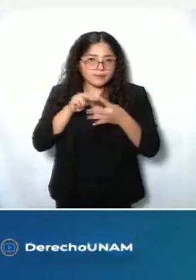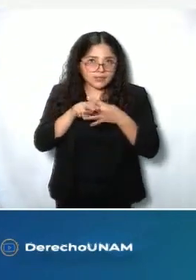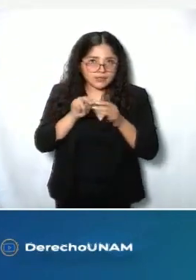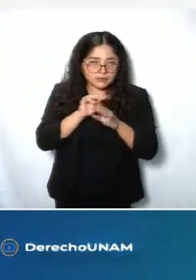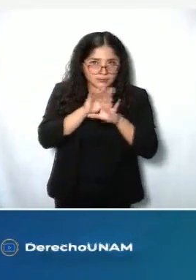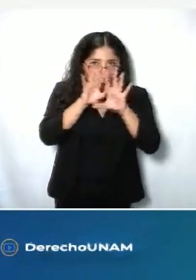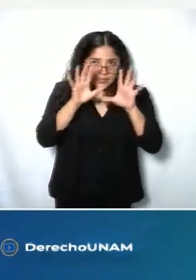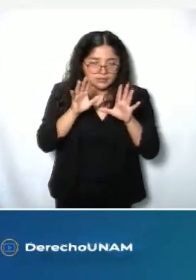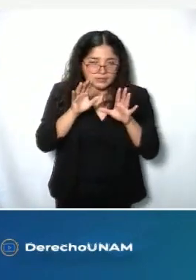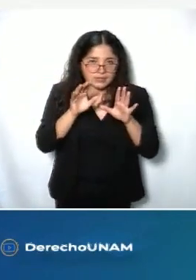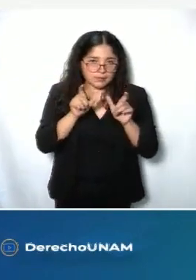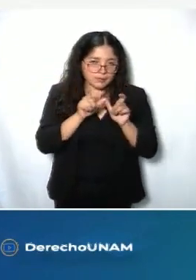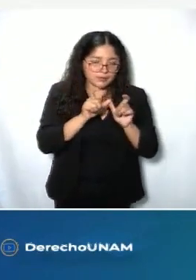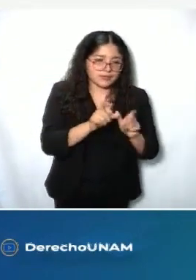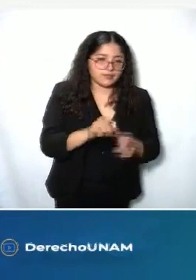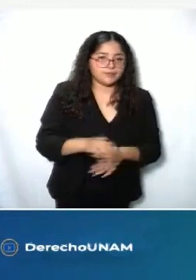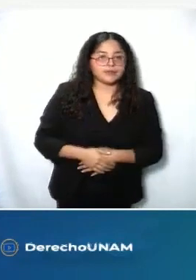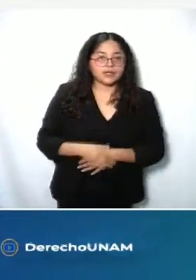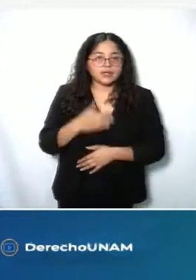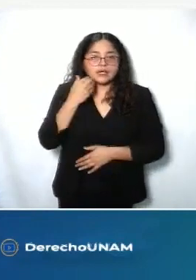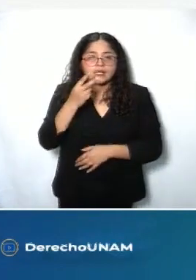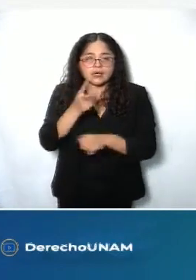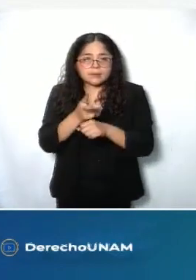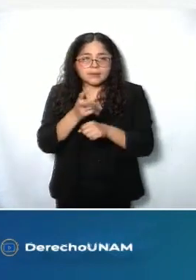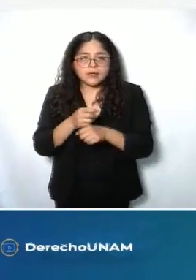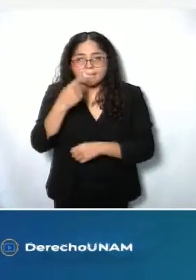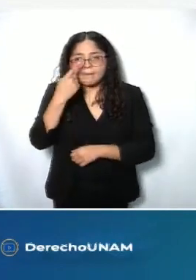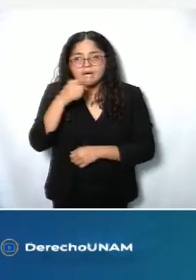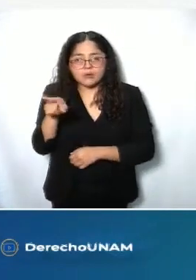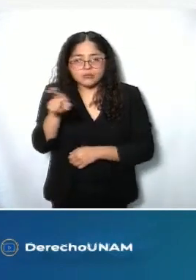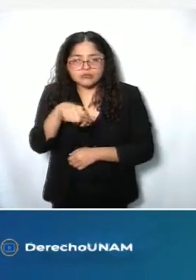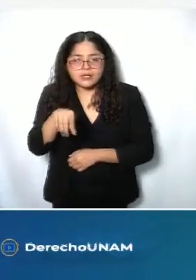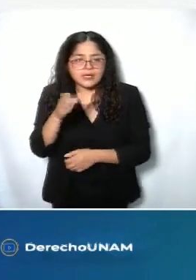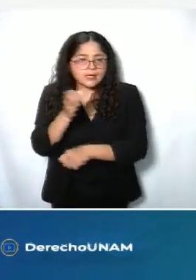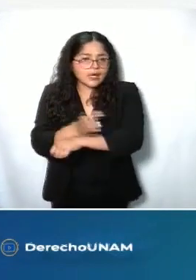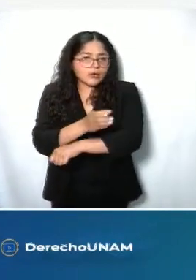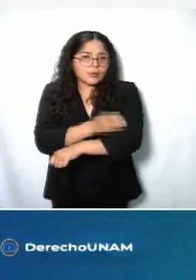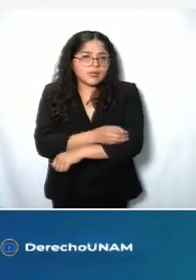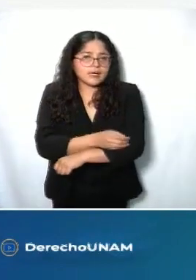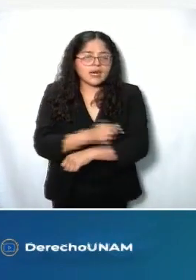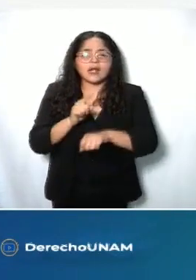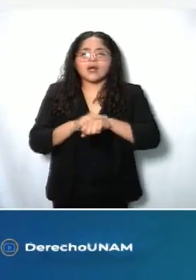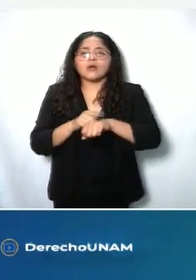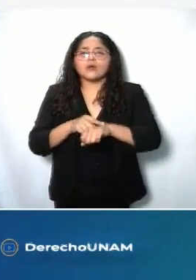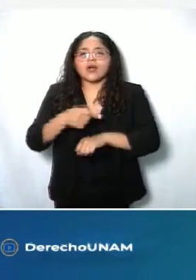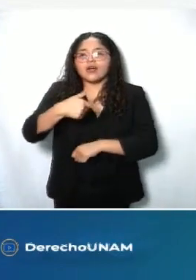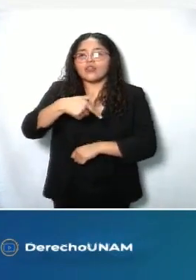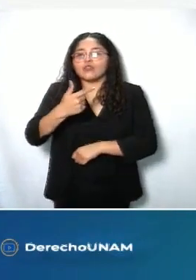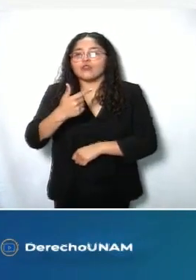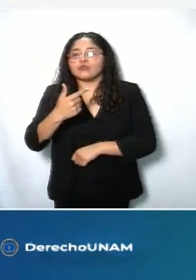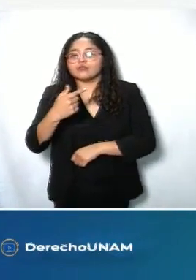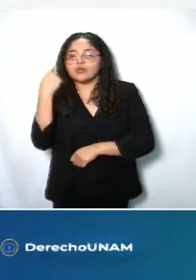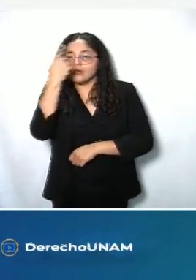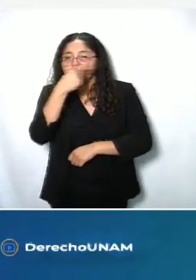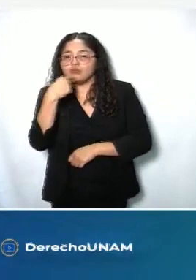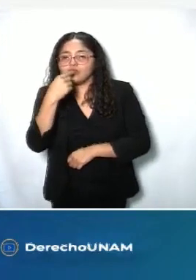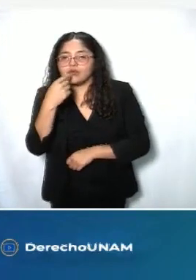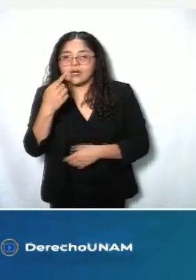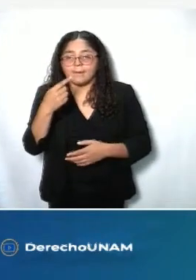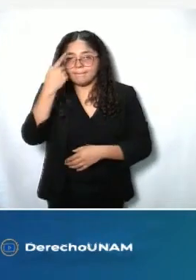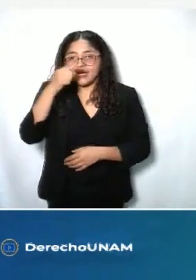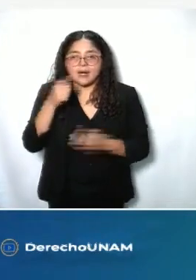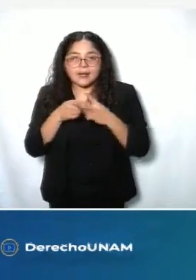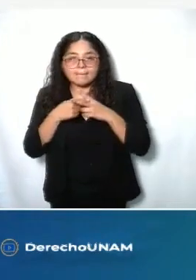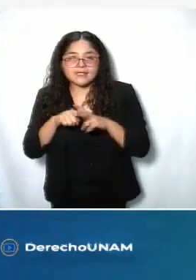la privacidad también les hacemos una cordial invitación para que nos acompañen en punto de las 12 30 horas a la séptima